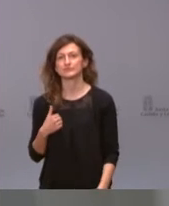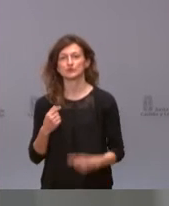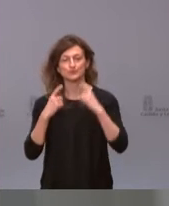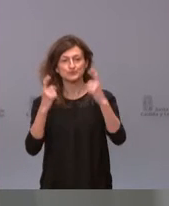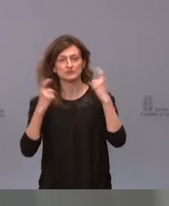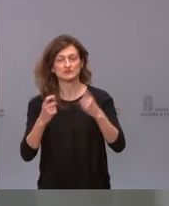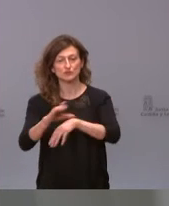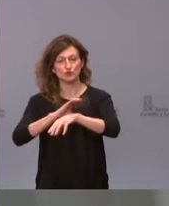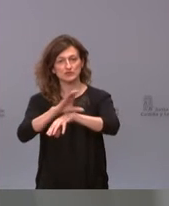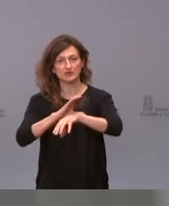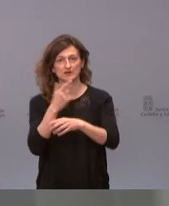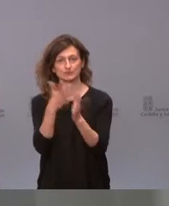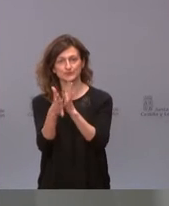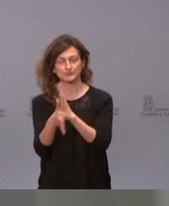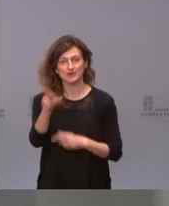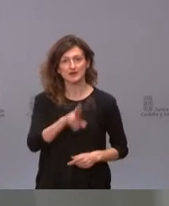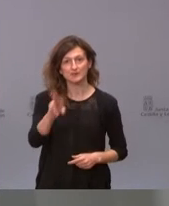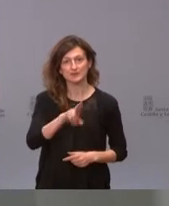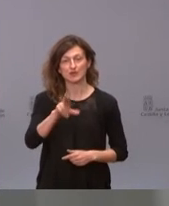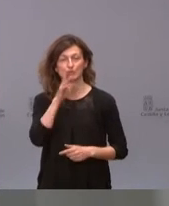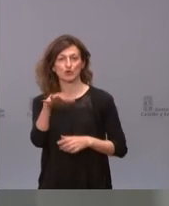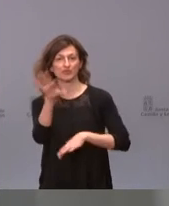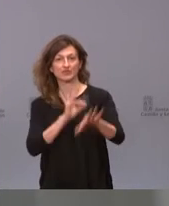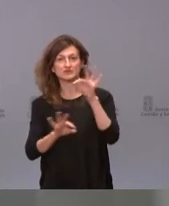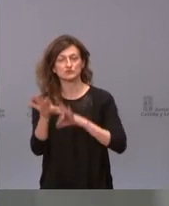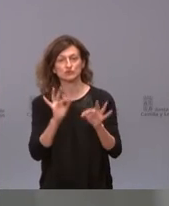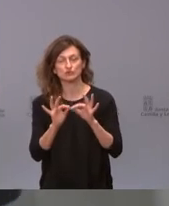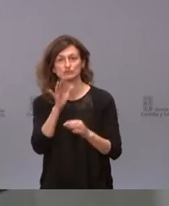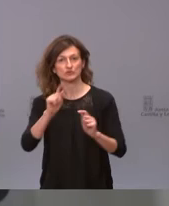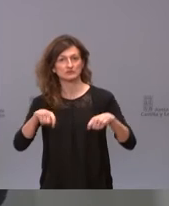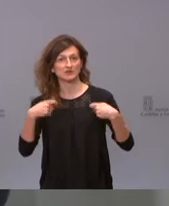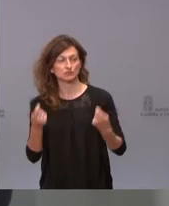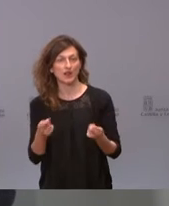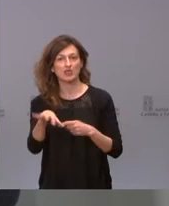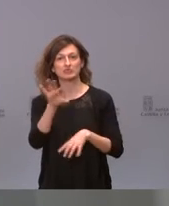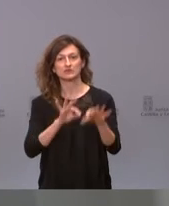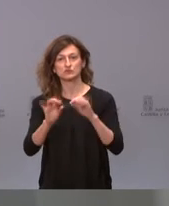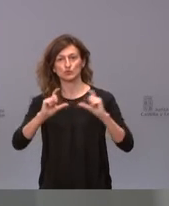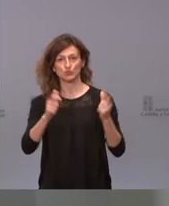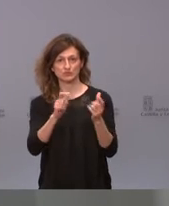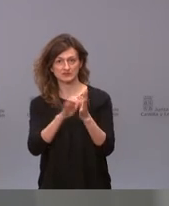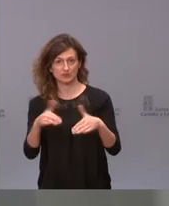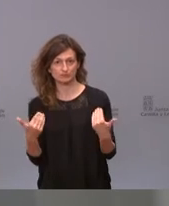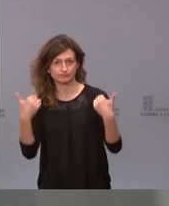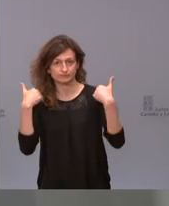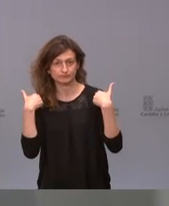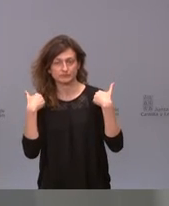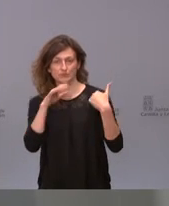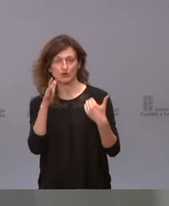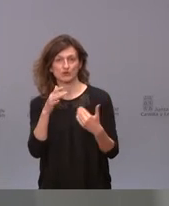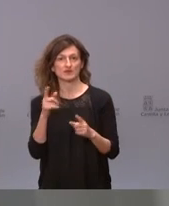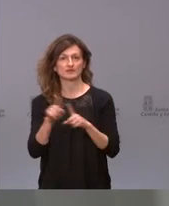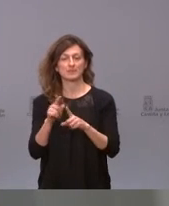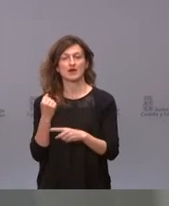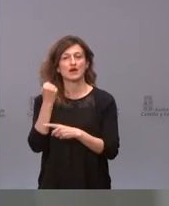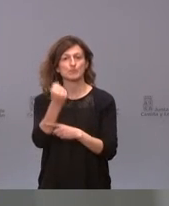manera reiterada, que es una decisión que tiene, no normalmente porque es una decisión de la Junta, todo el respaldo del